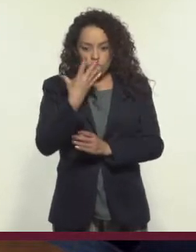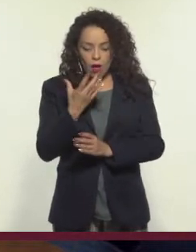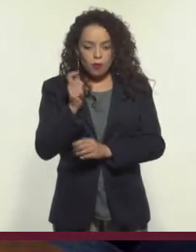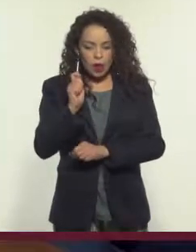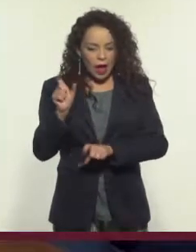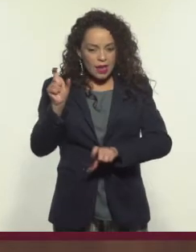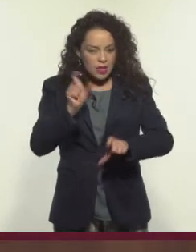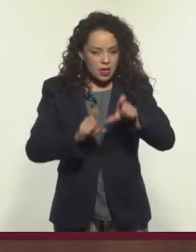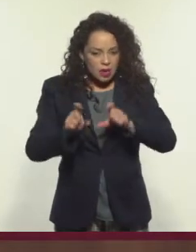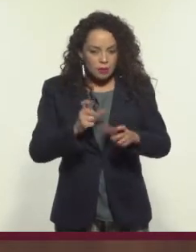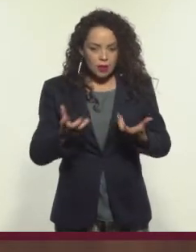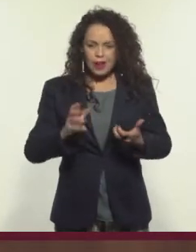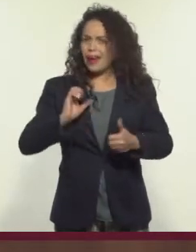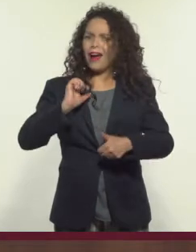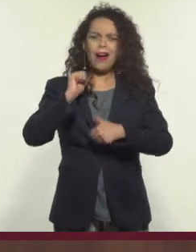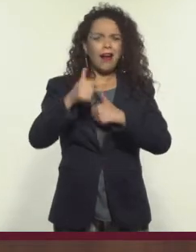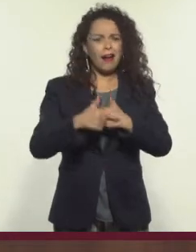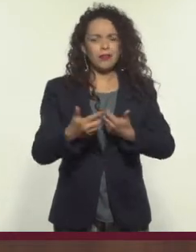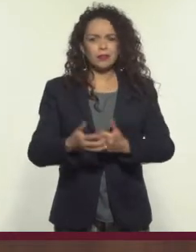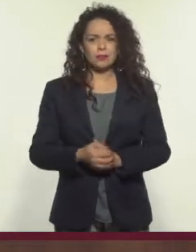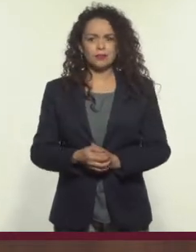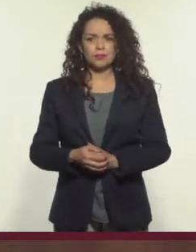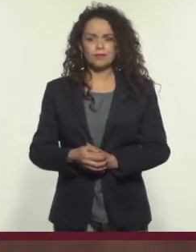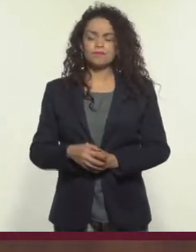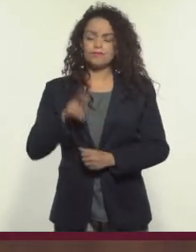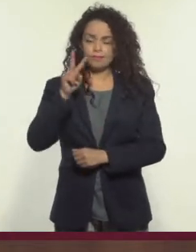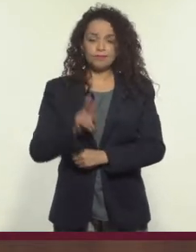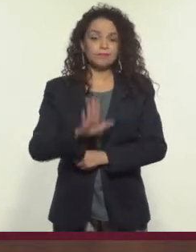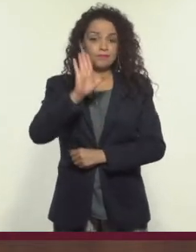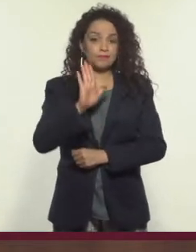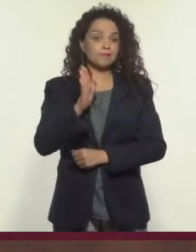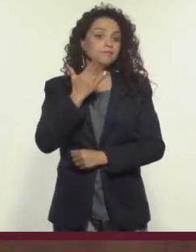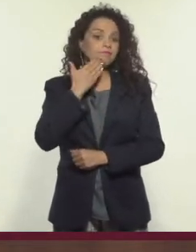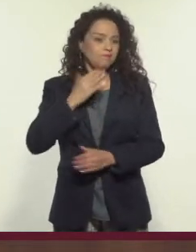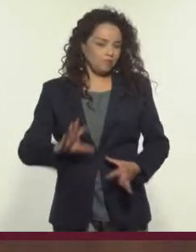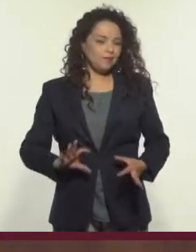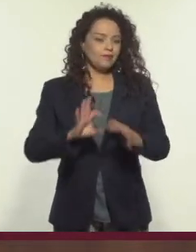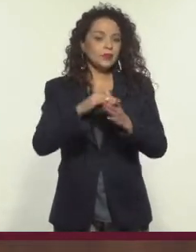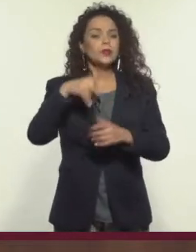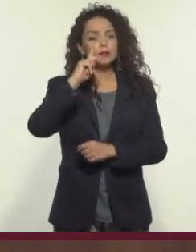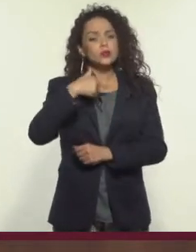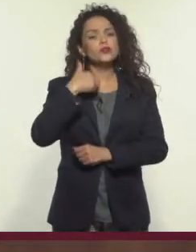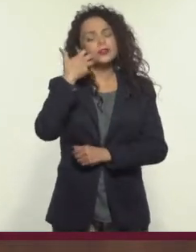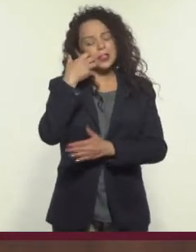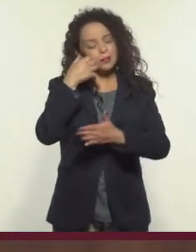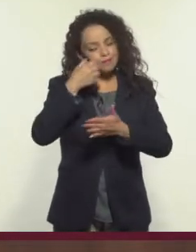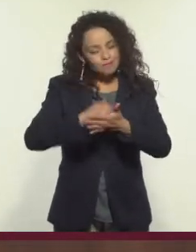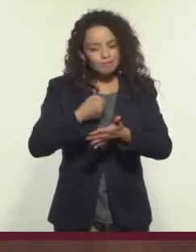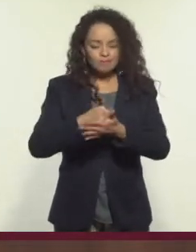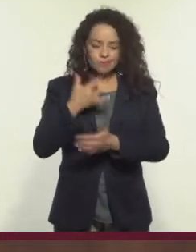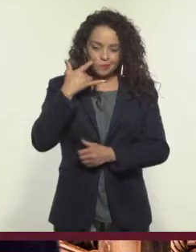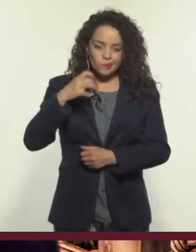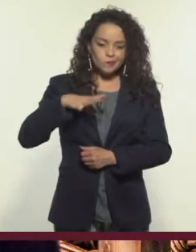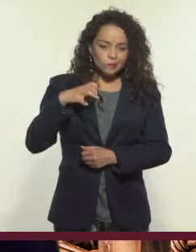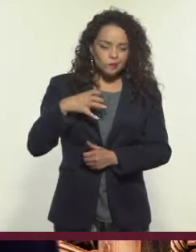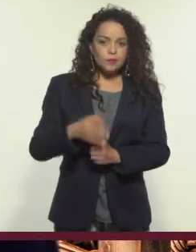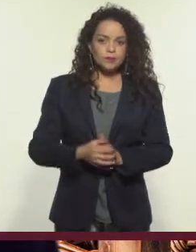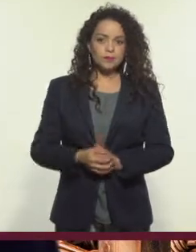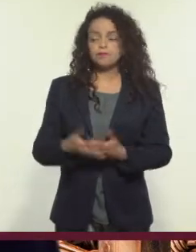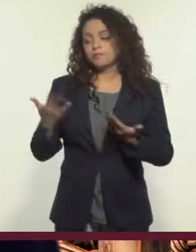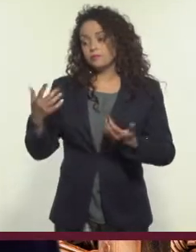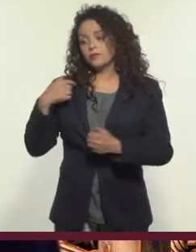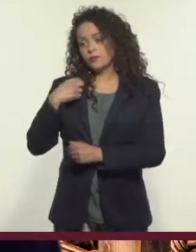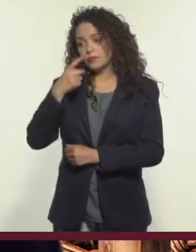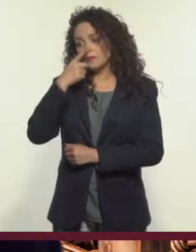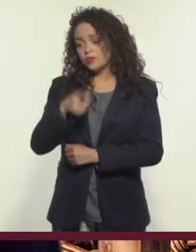químico, algo así. Sé que suena todo como si no tuviera conexión, pero quiero intentarlo. Pues creo que